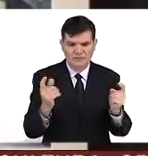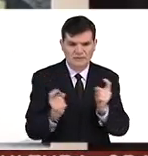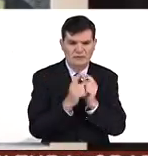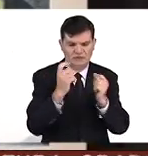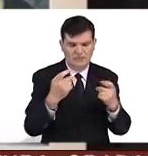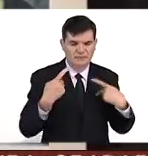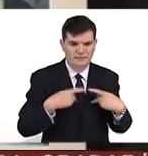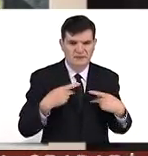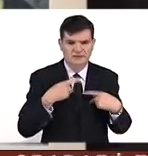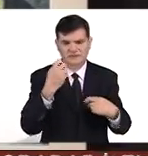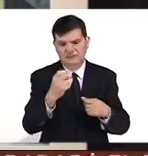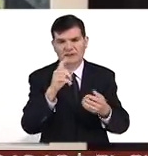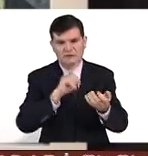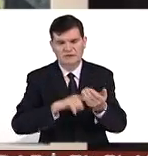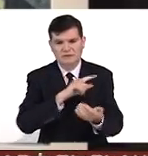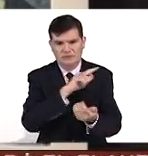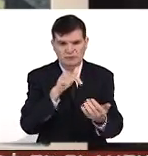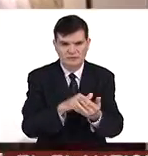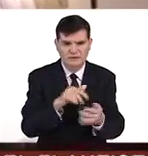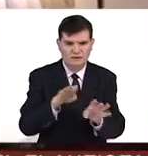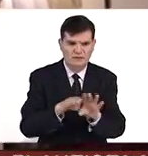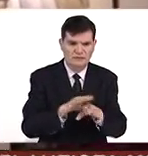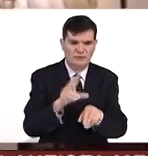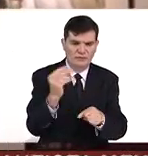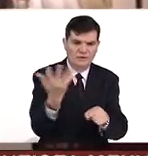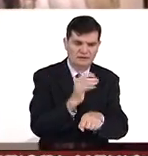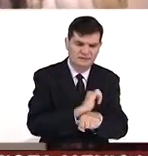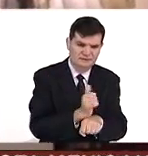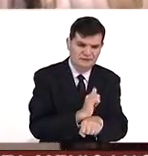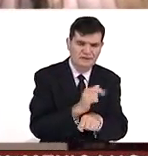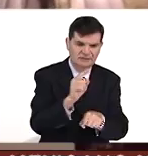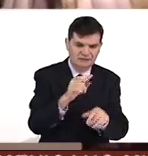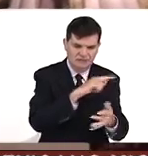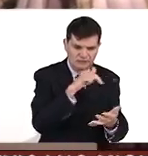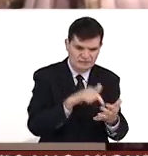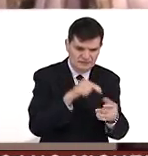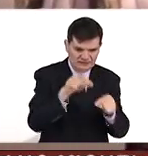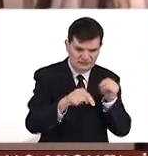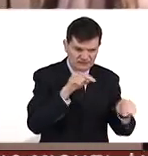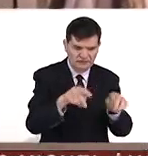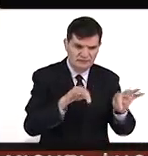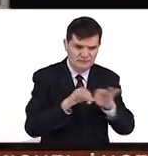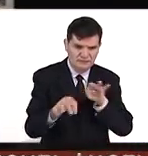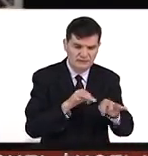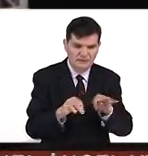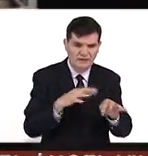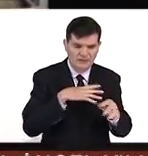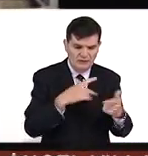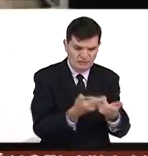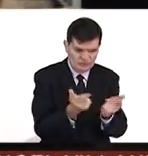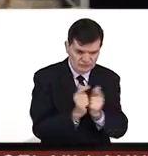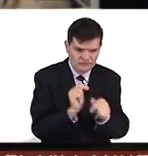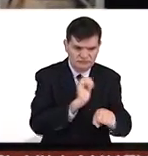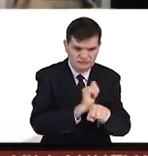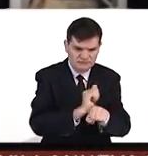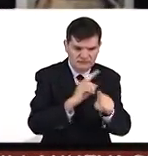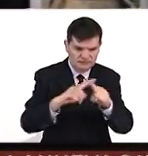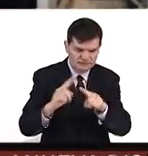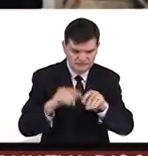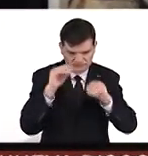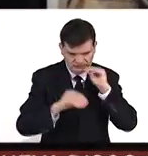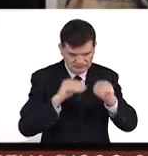con las personas en los sitios, sino estoy formando artistas en las zonas donde estoy trabajando. Tengo un grupo de artistas formados.